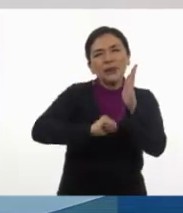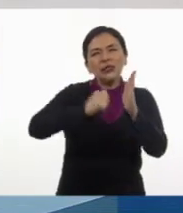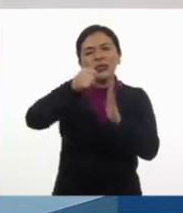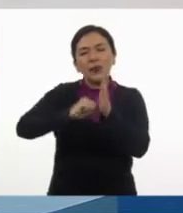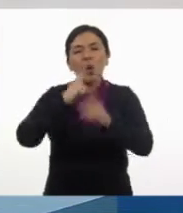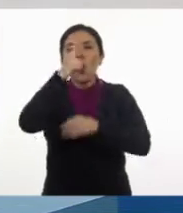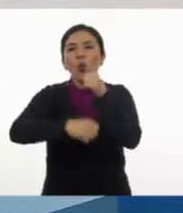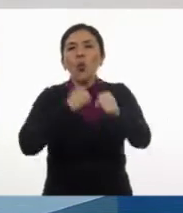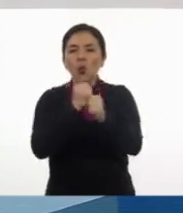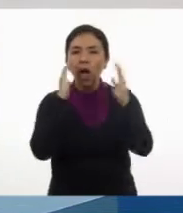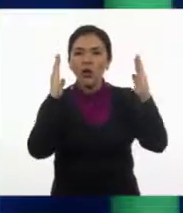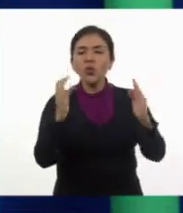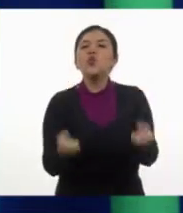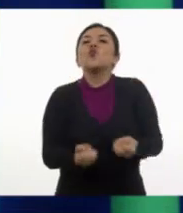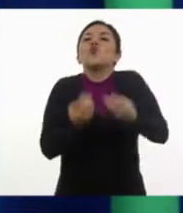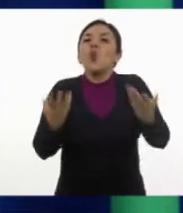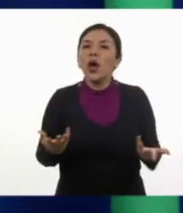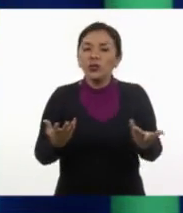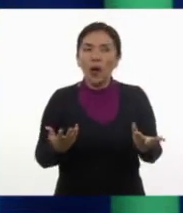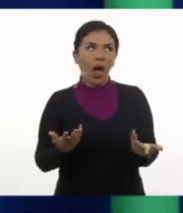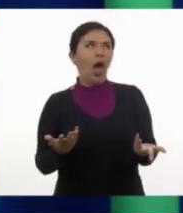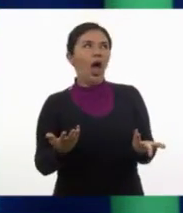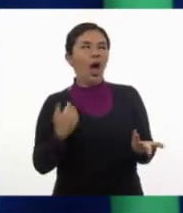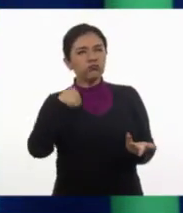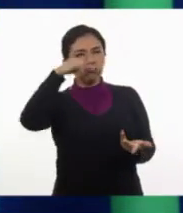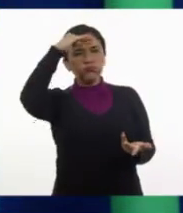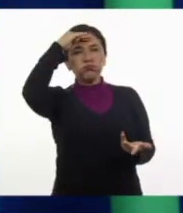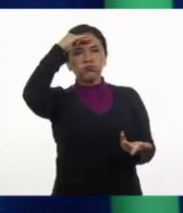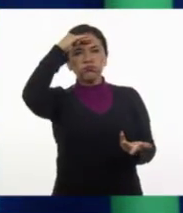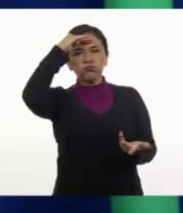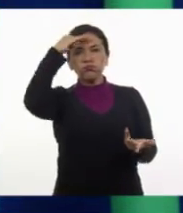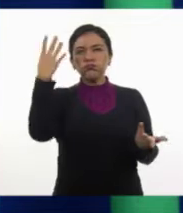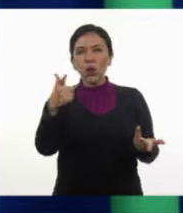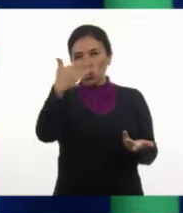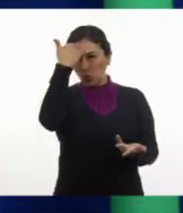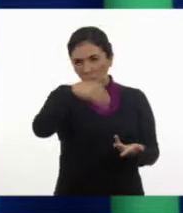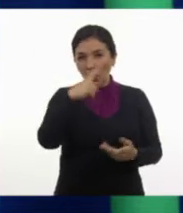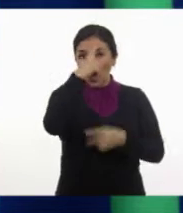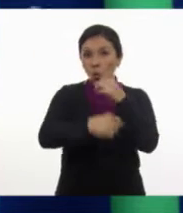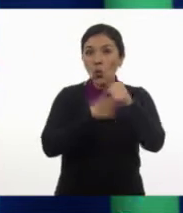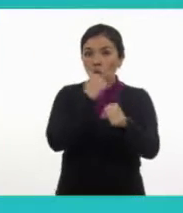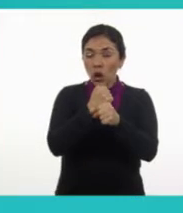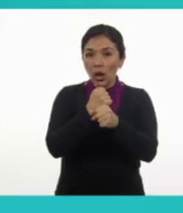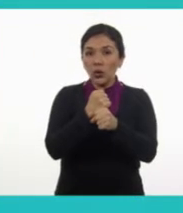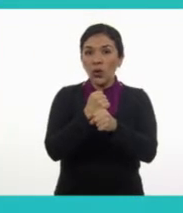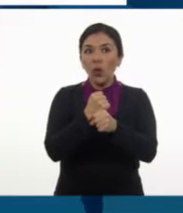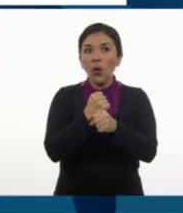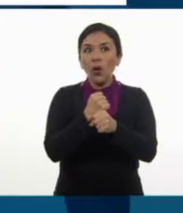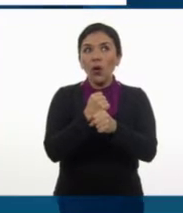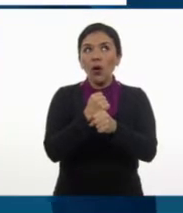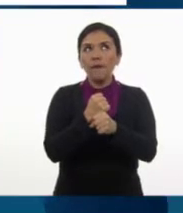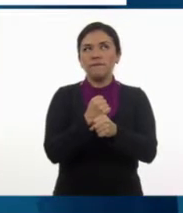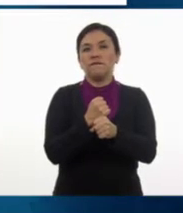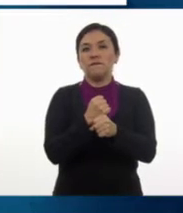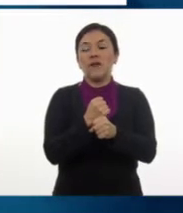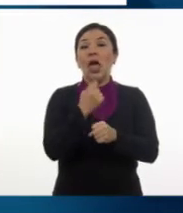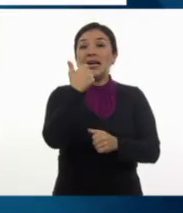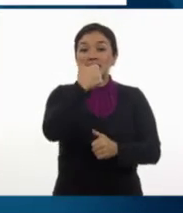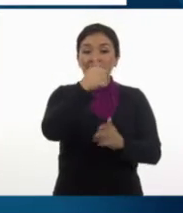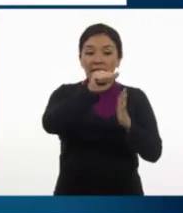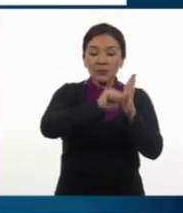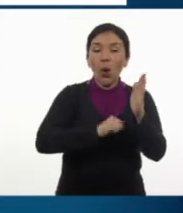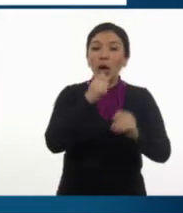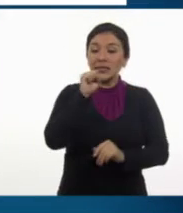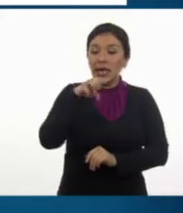Sí, ¿no? Eso podemos deducirlo si sabemos cuántos meses contiene un semestre. Ah, muy bien.